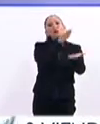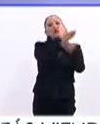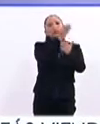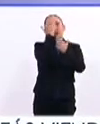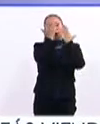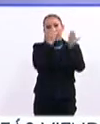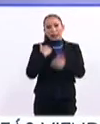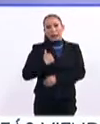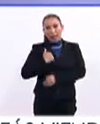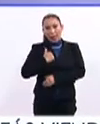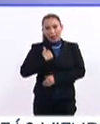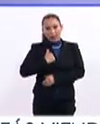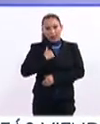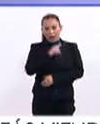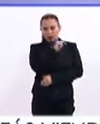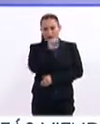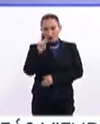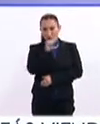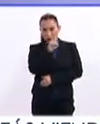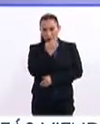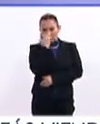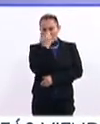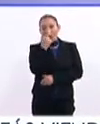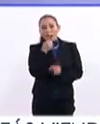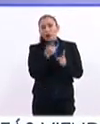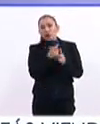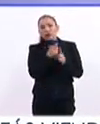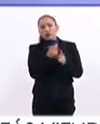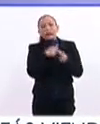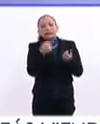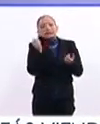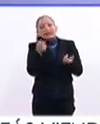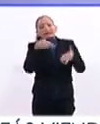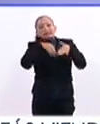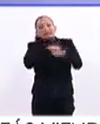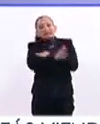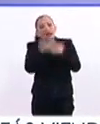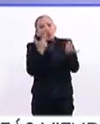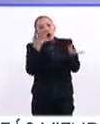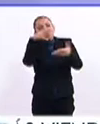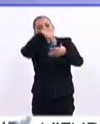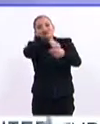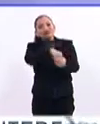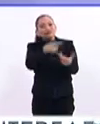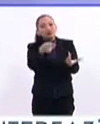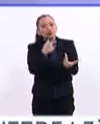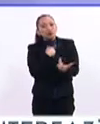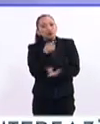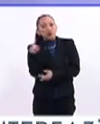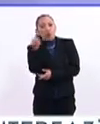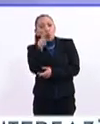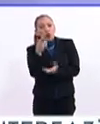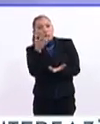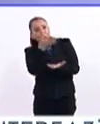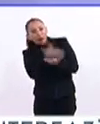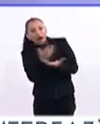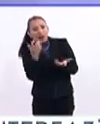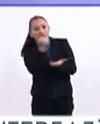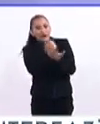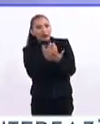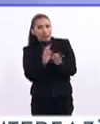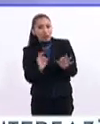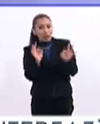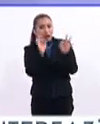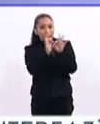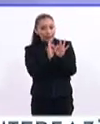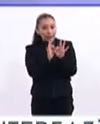a estudiar en Canadá, que es Toronto, la escuela a la que fuiste, cómo fue esa integración que tuviste que hacer a una de las ciudades más